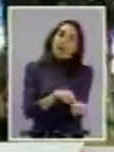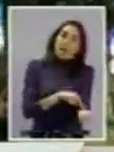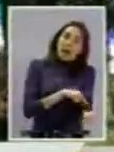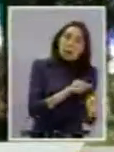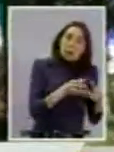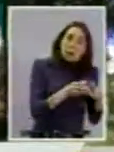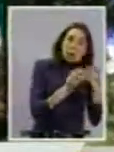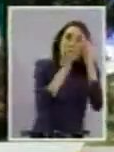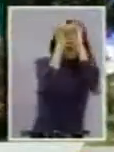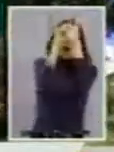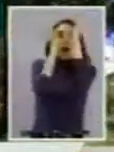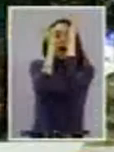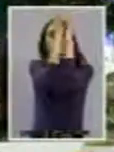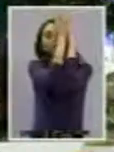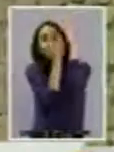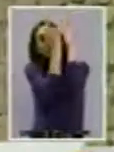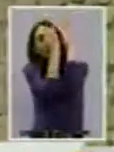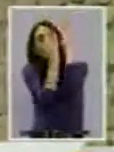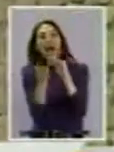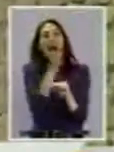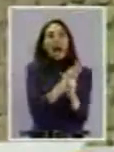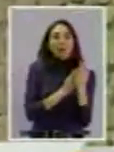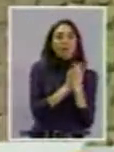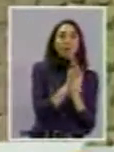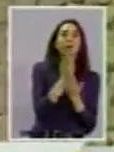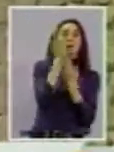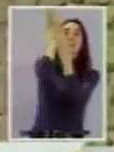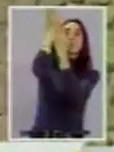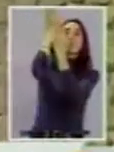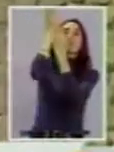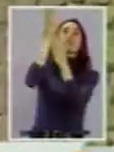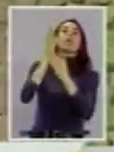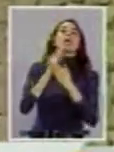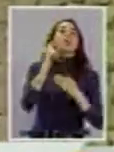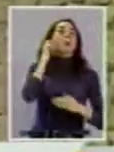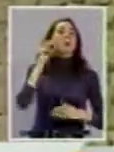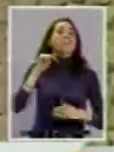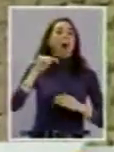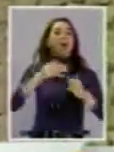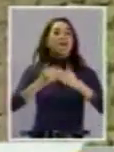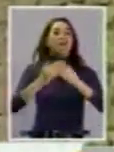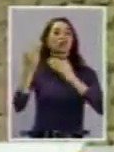recolectores, pero que antes de empezar le piden autorización a la madre naturaleza.